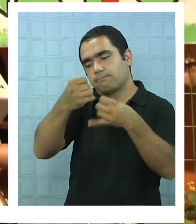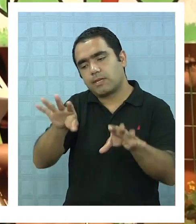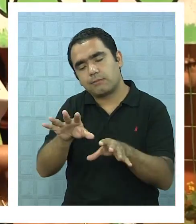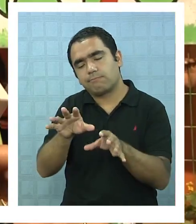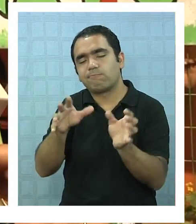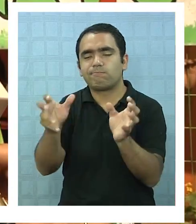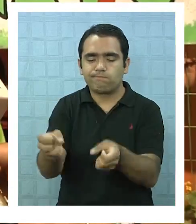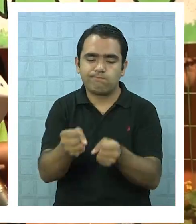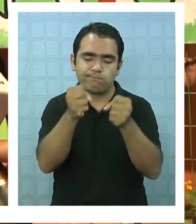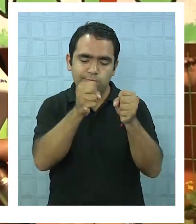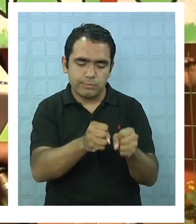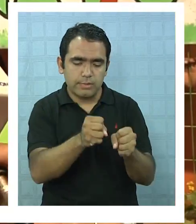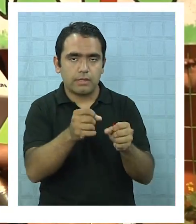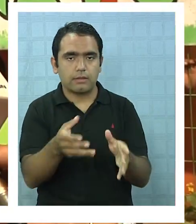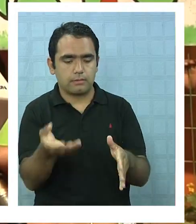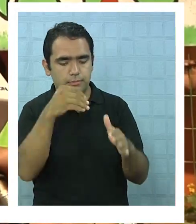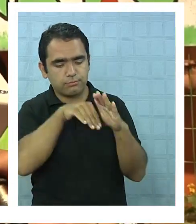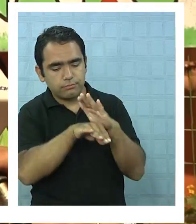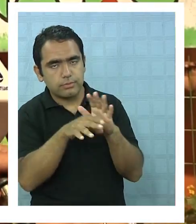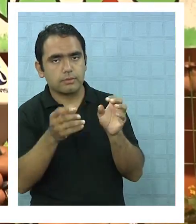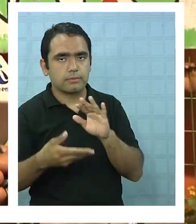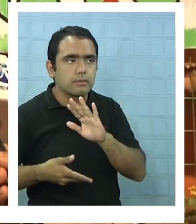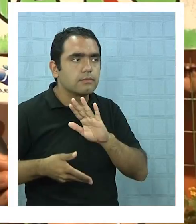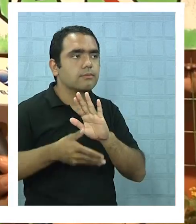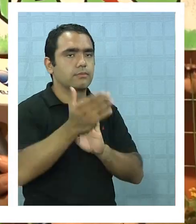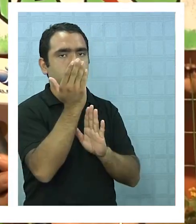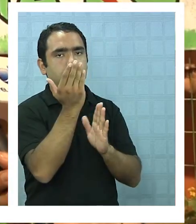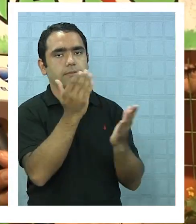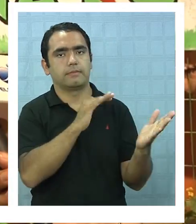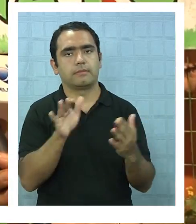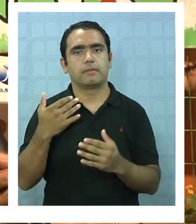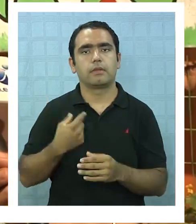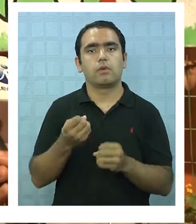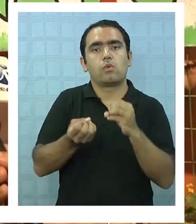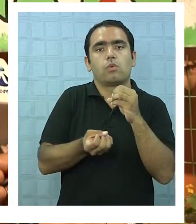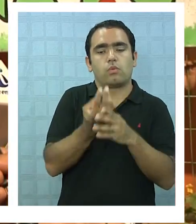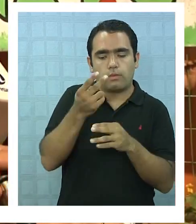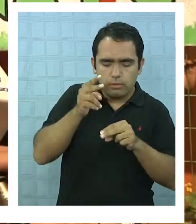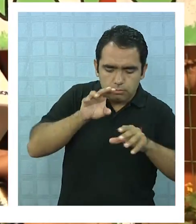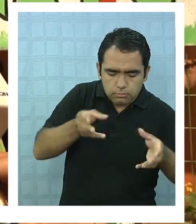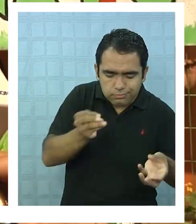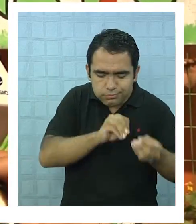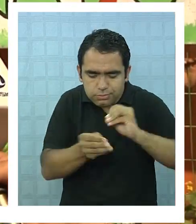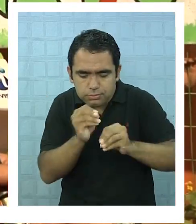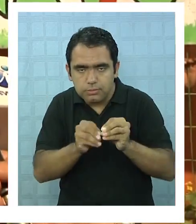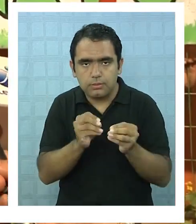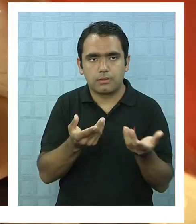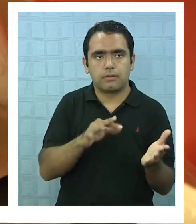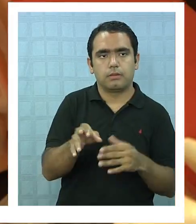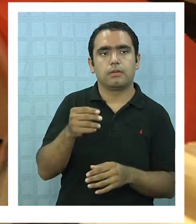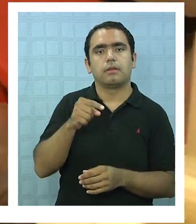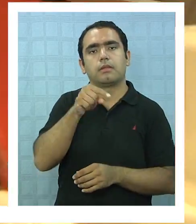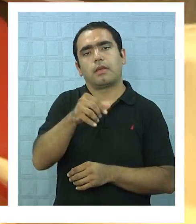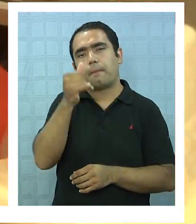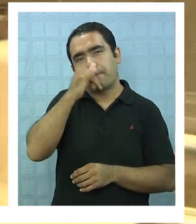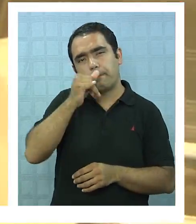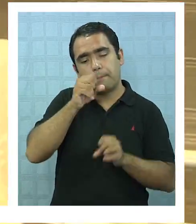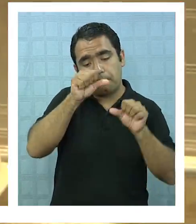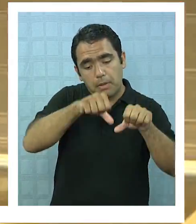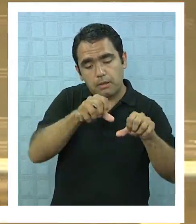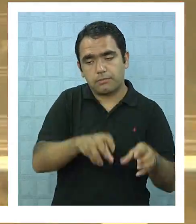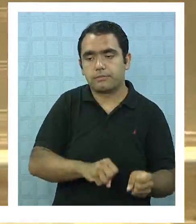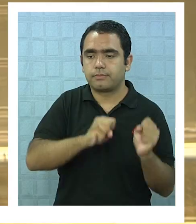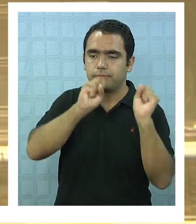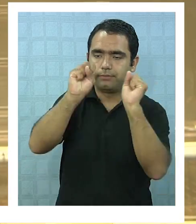transformar esta materia en materias primas para generar nuevos productos. Y después ya lo que no se pueda reciclar obviamente tiene que ir a parar a los rellenos sanitarios.